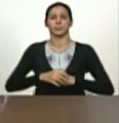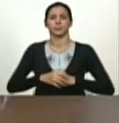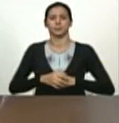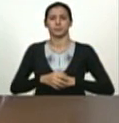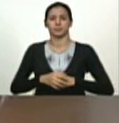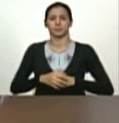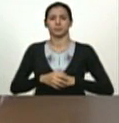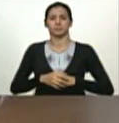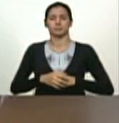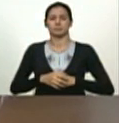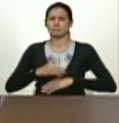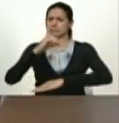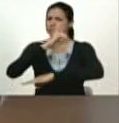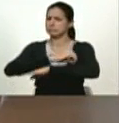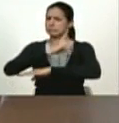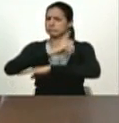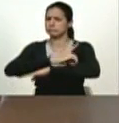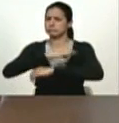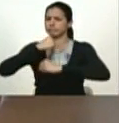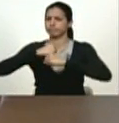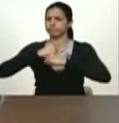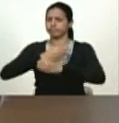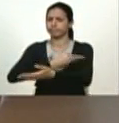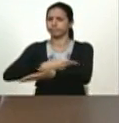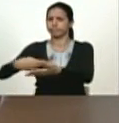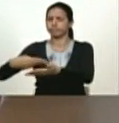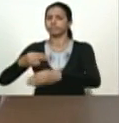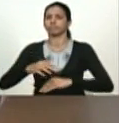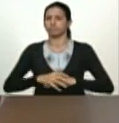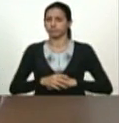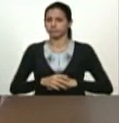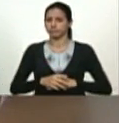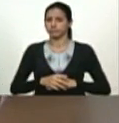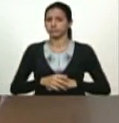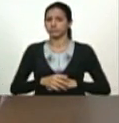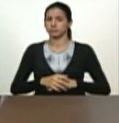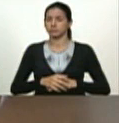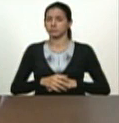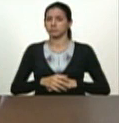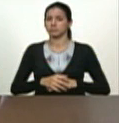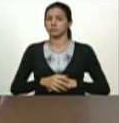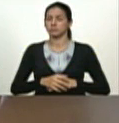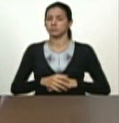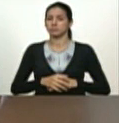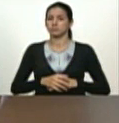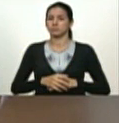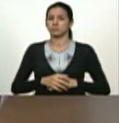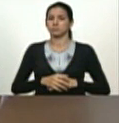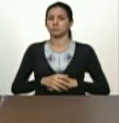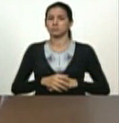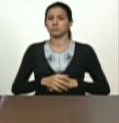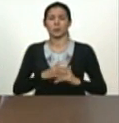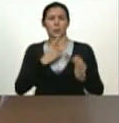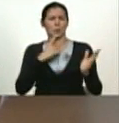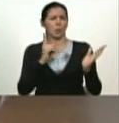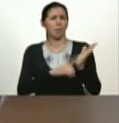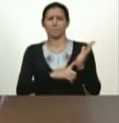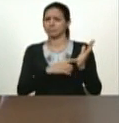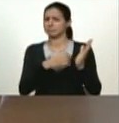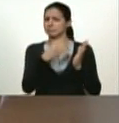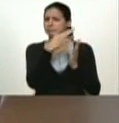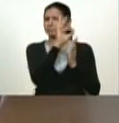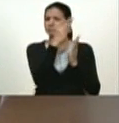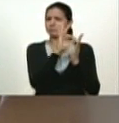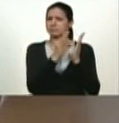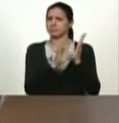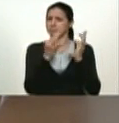de gran disciplina trabajo honestidad que ha cumplido con máximas notas pudiéramos decir